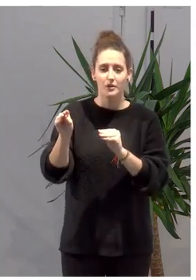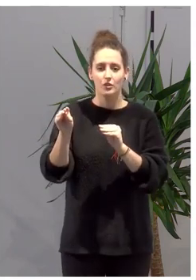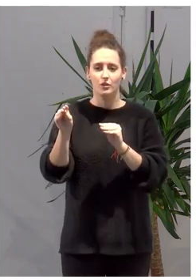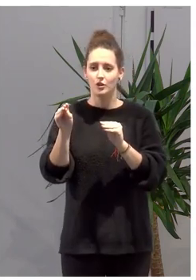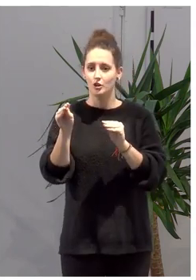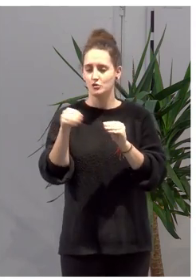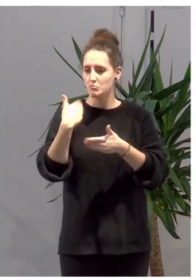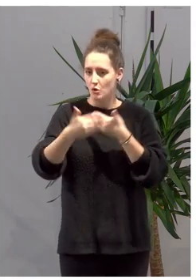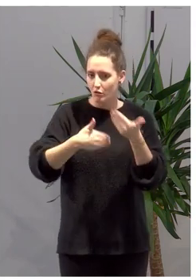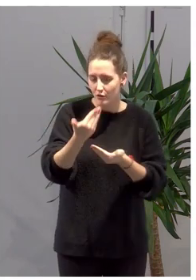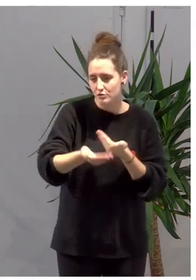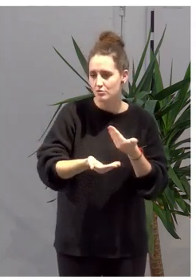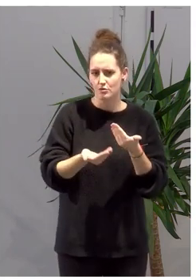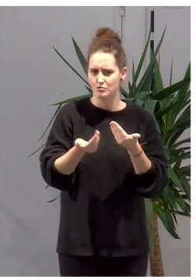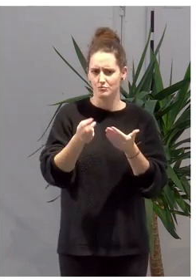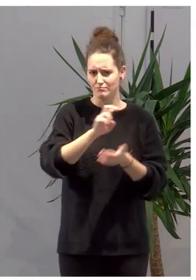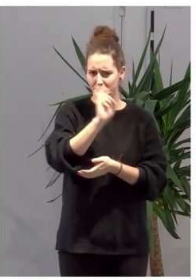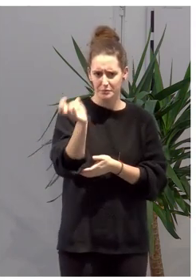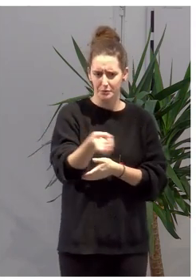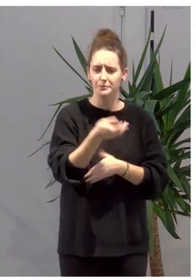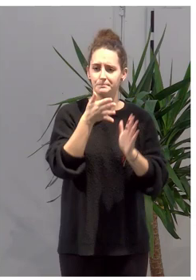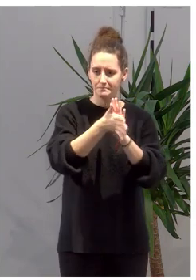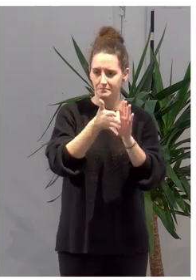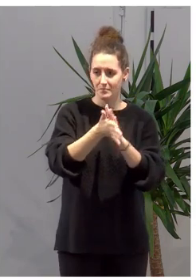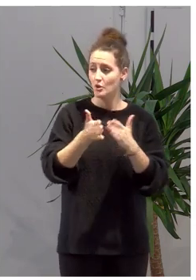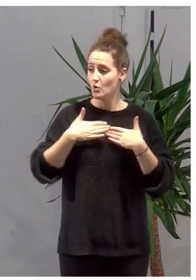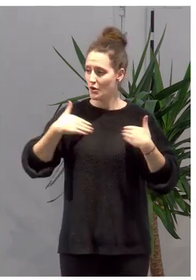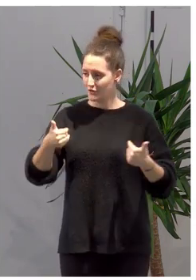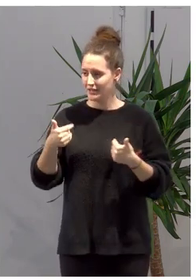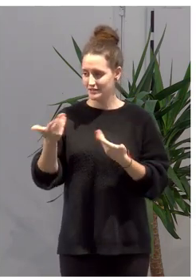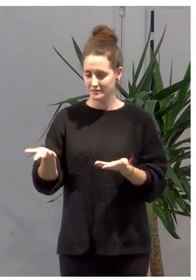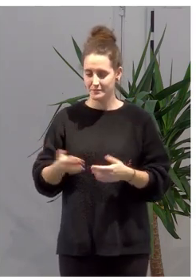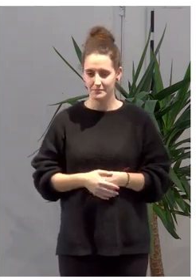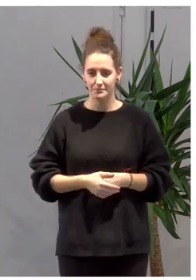formaciones, los procesos a seguir, etcétera. Entonces, cuando quieras, Mari Carmen.